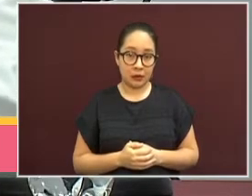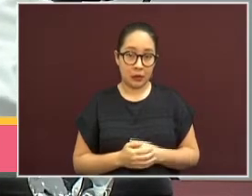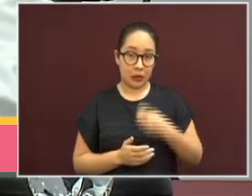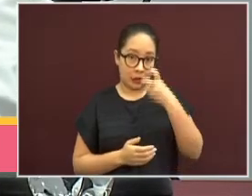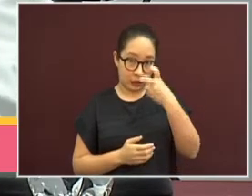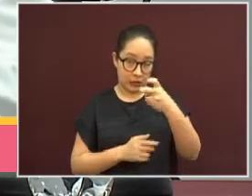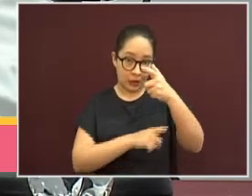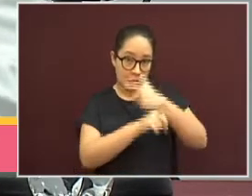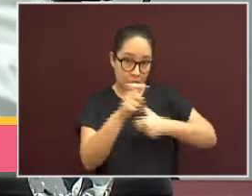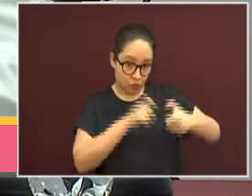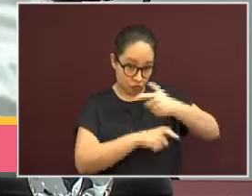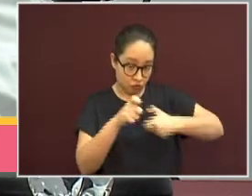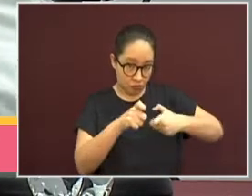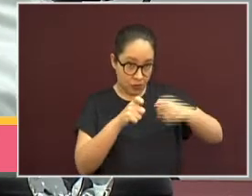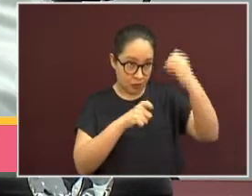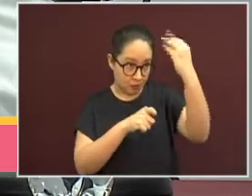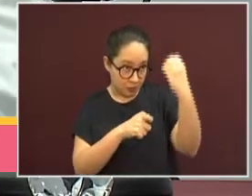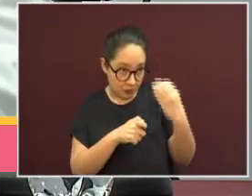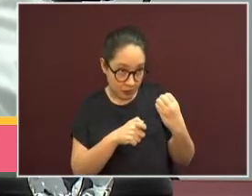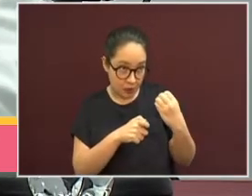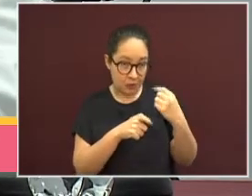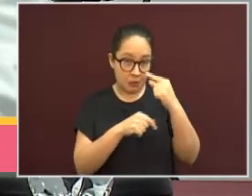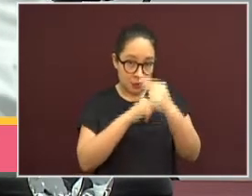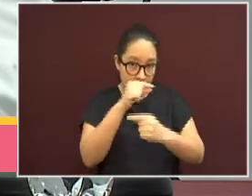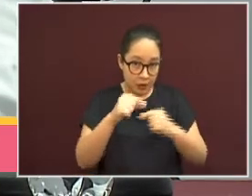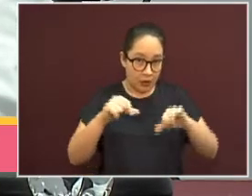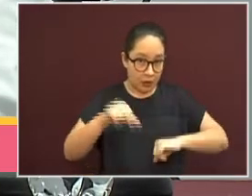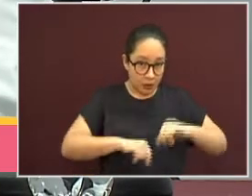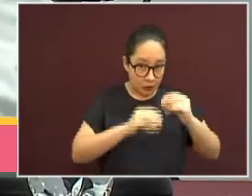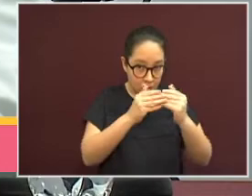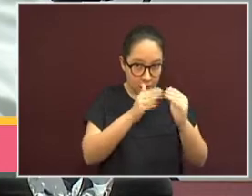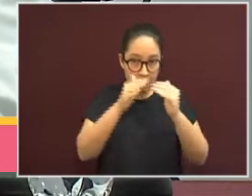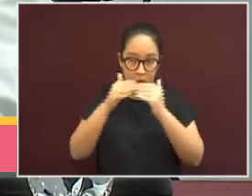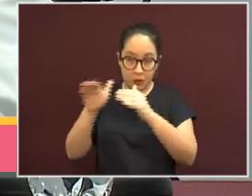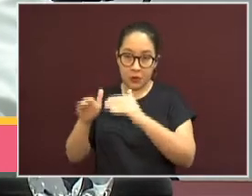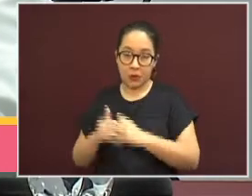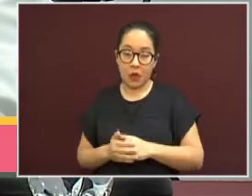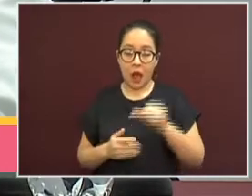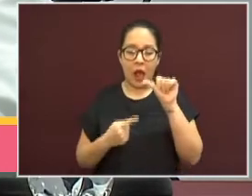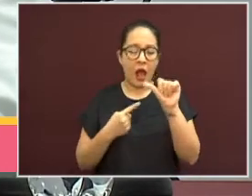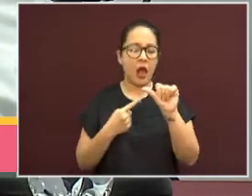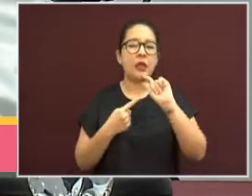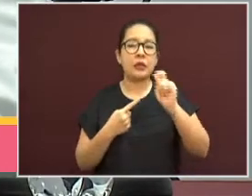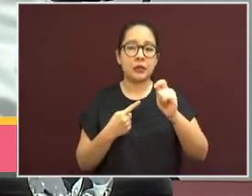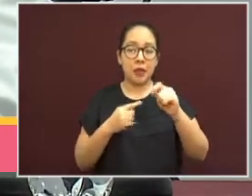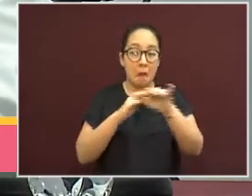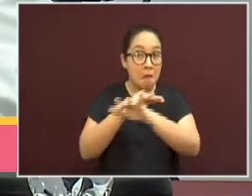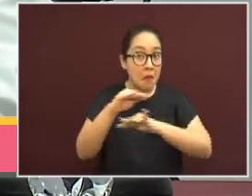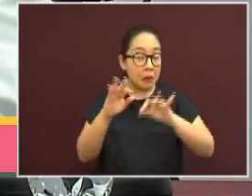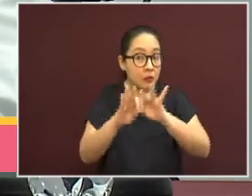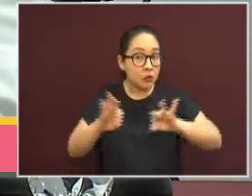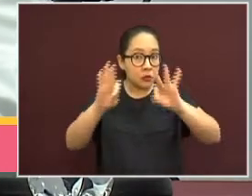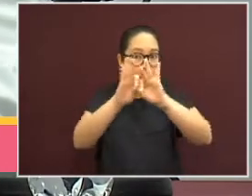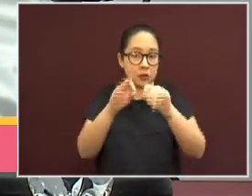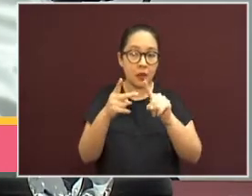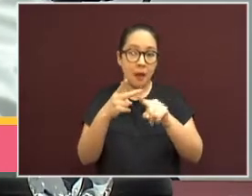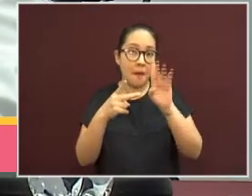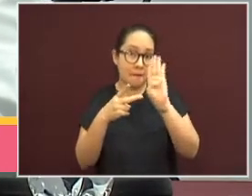económica y por supuesto las actividades. A esenciales de servicios,